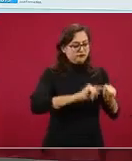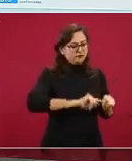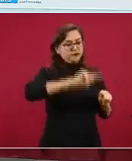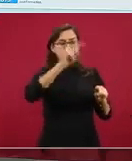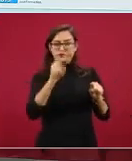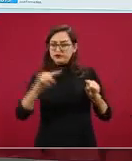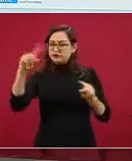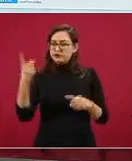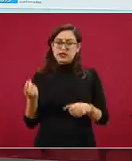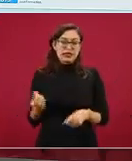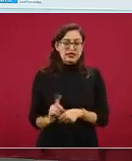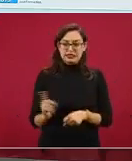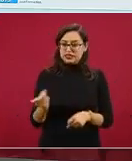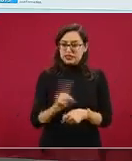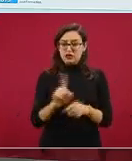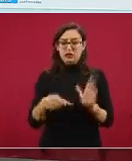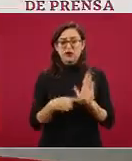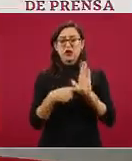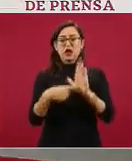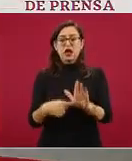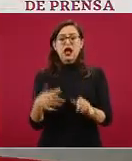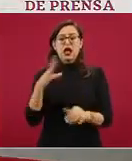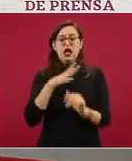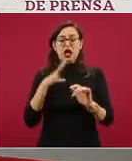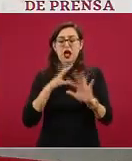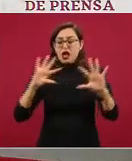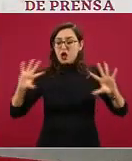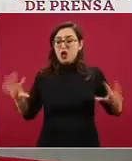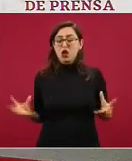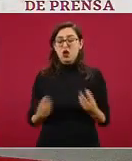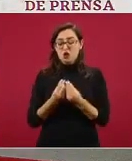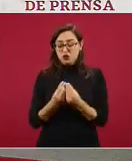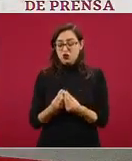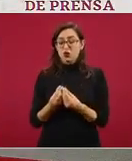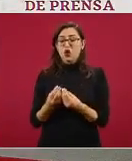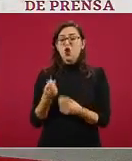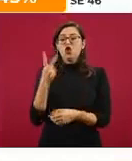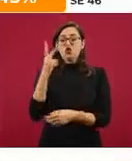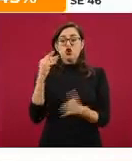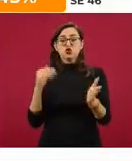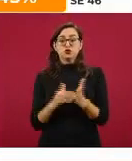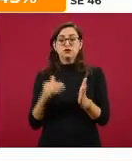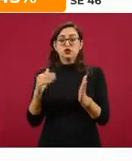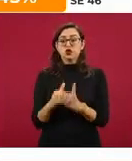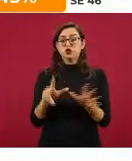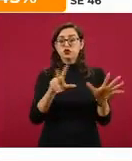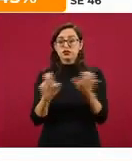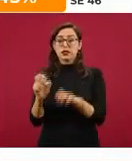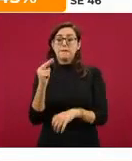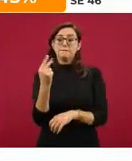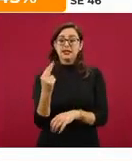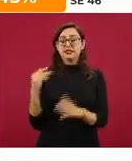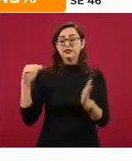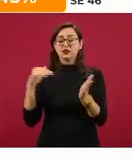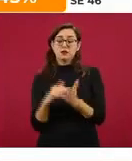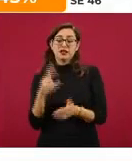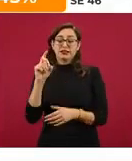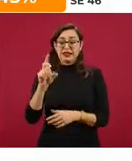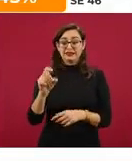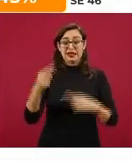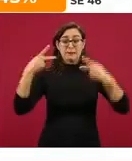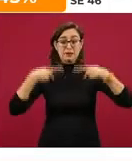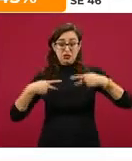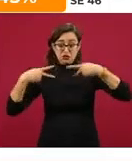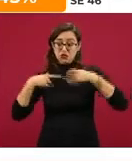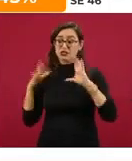Todos los días tenemos un total de dos millones ochocientas veinticinco mil treinta personas que han sido